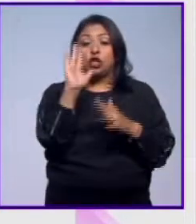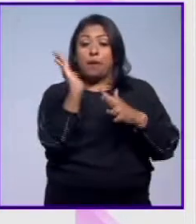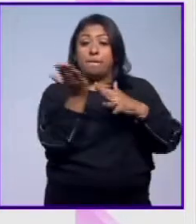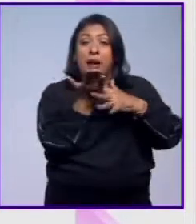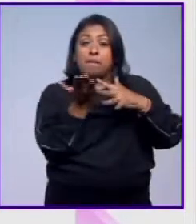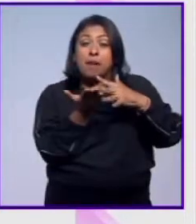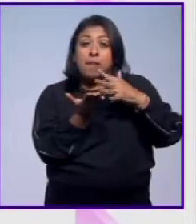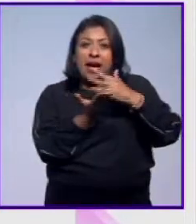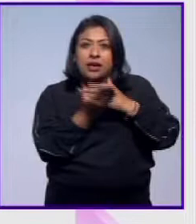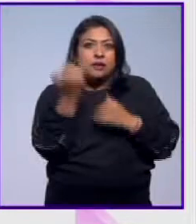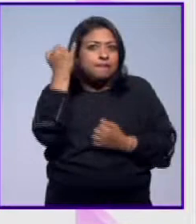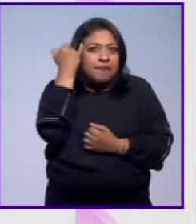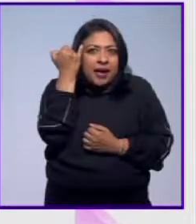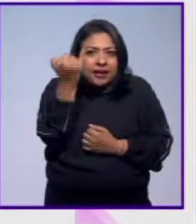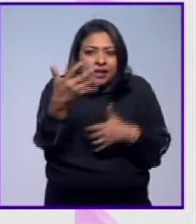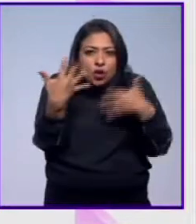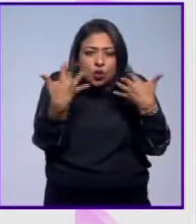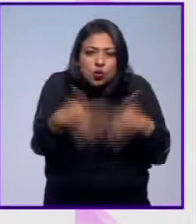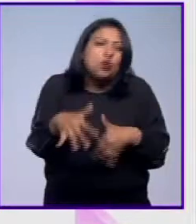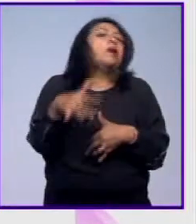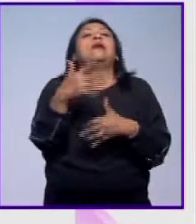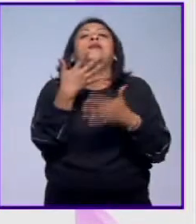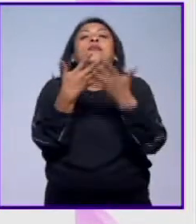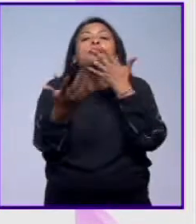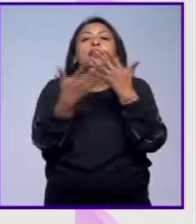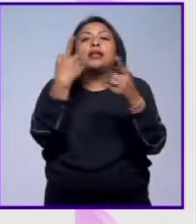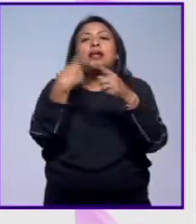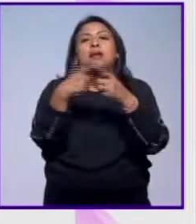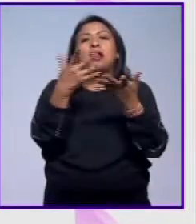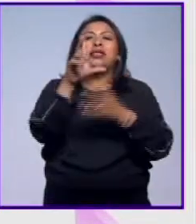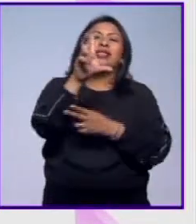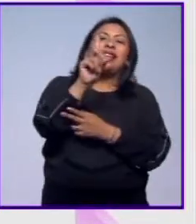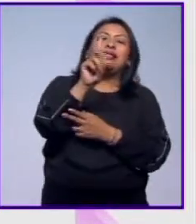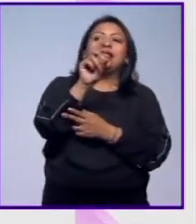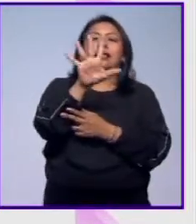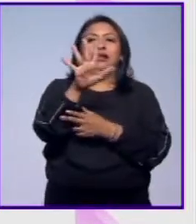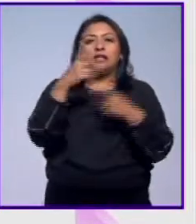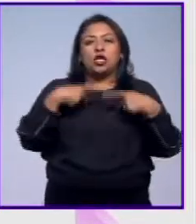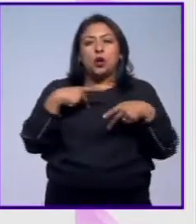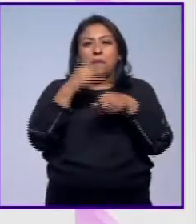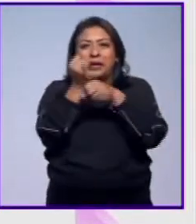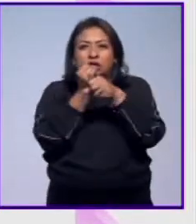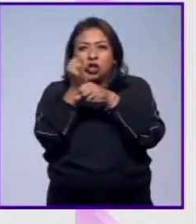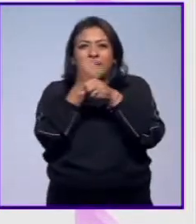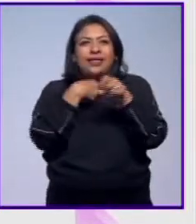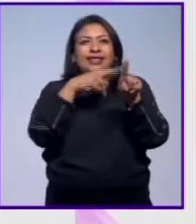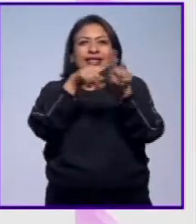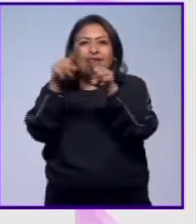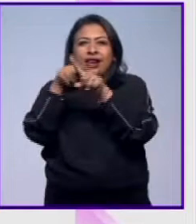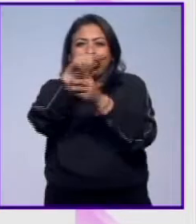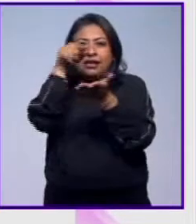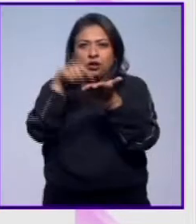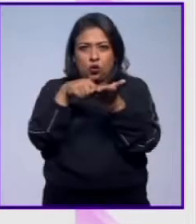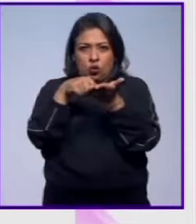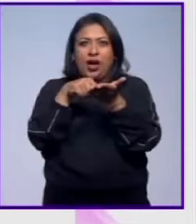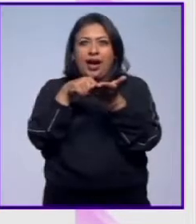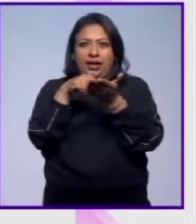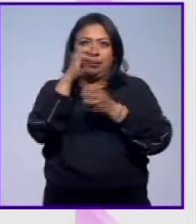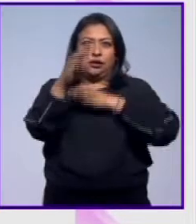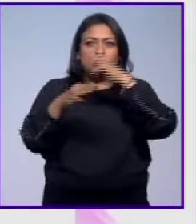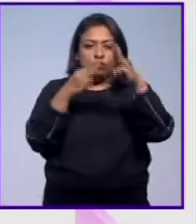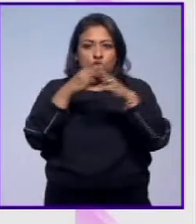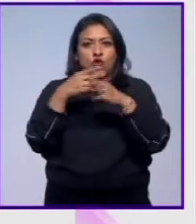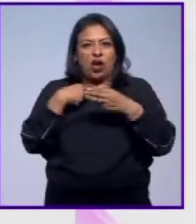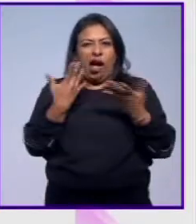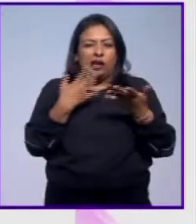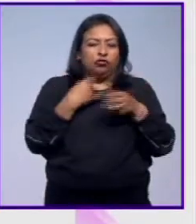imagínate, hechos por alrededor de 30, 35 investigadores de diferentes partes del mundo,